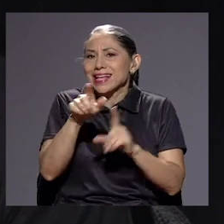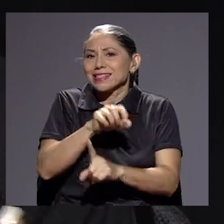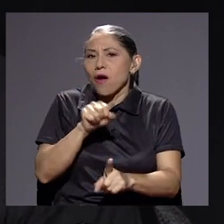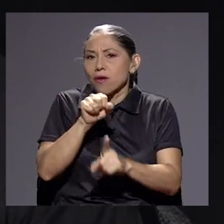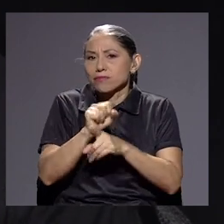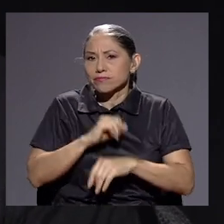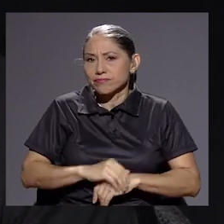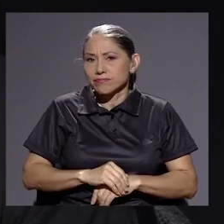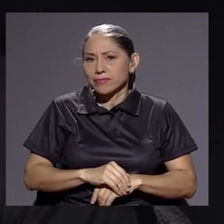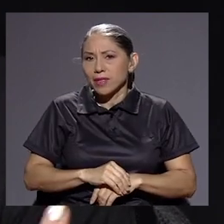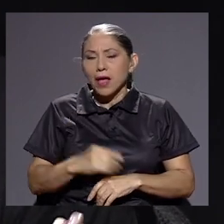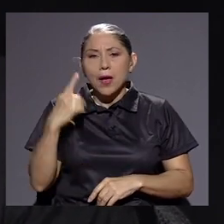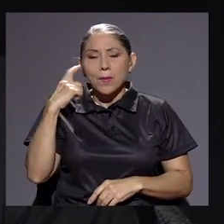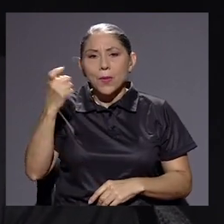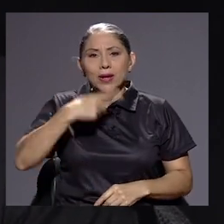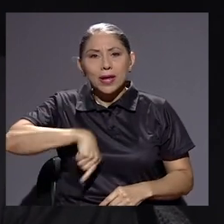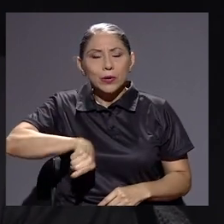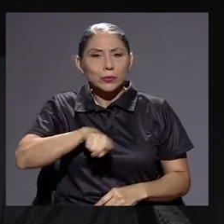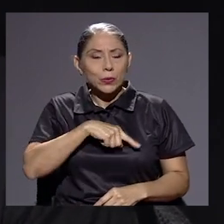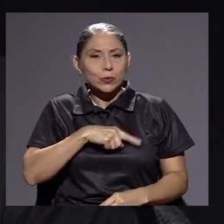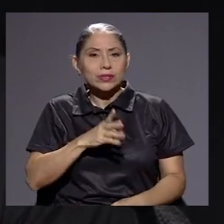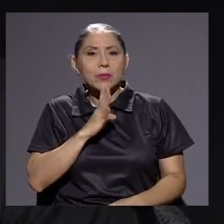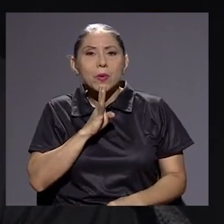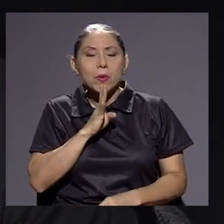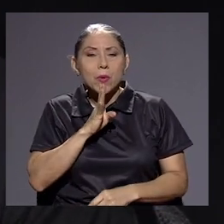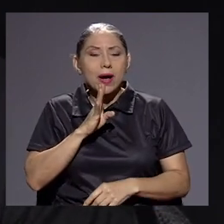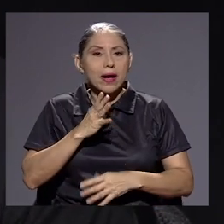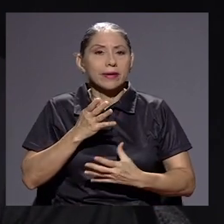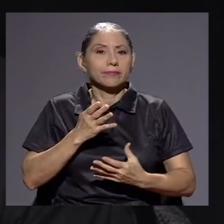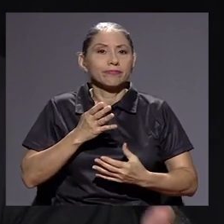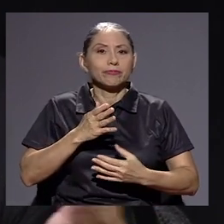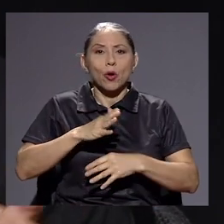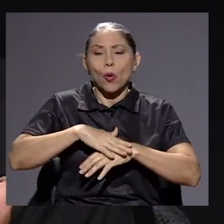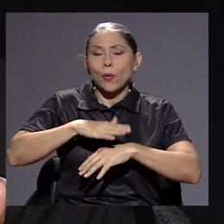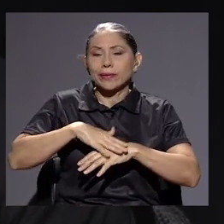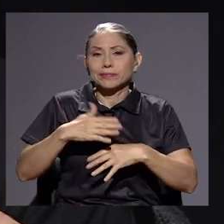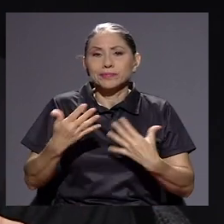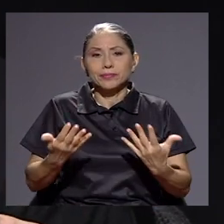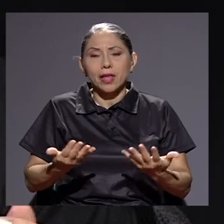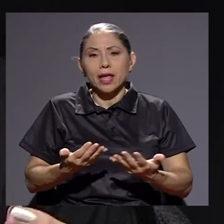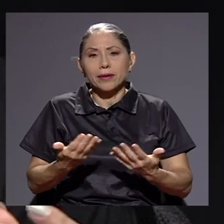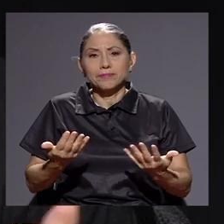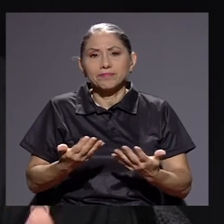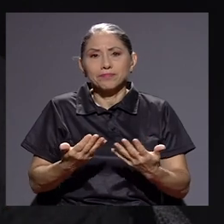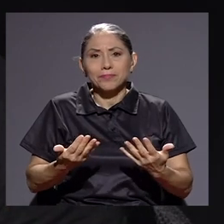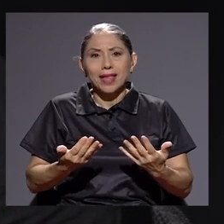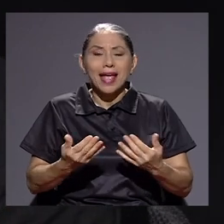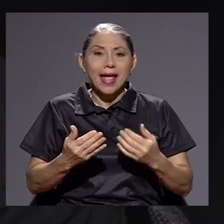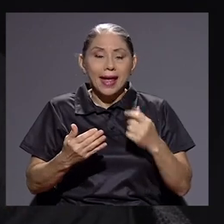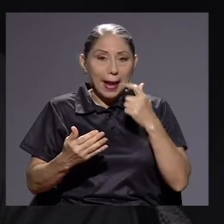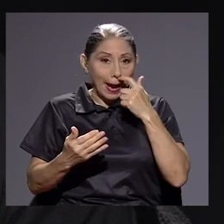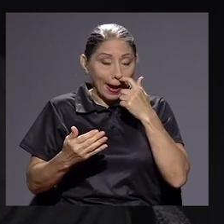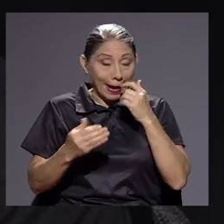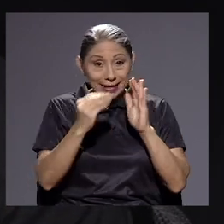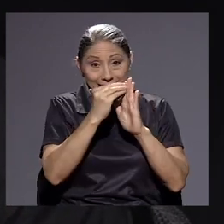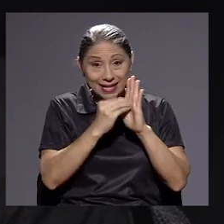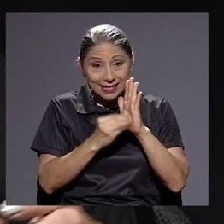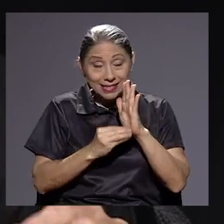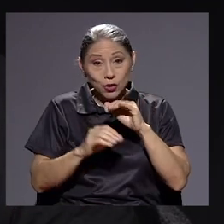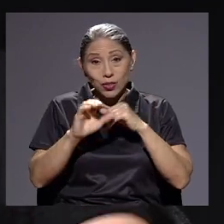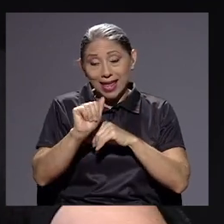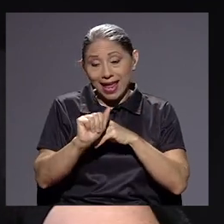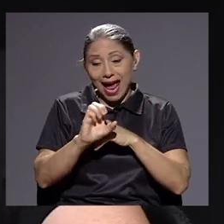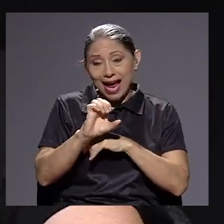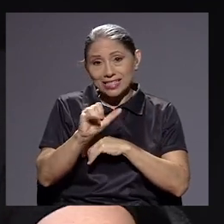Porque estamos hablando, por ejemplo, de que lo que es lo de los accionistas, el registro de accionistas,